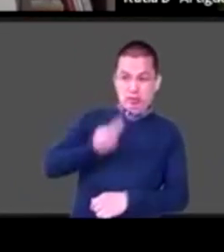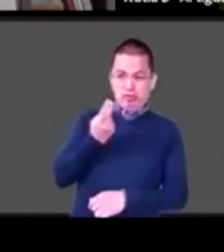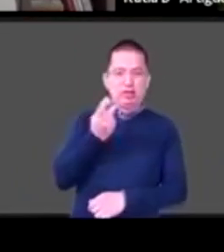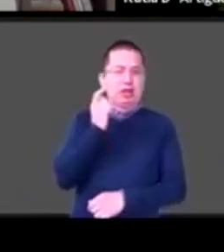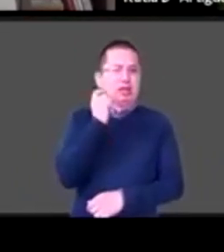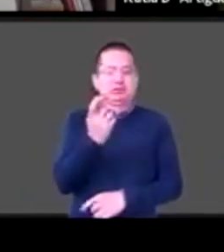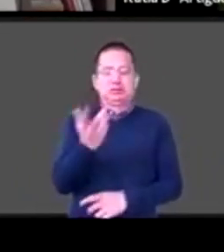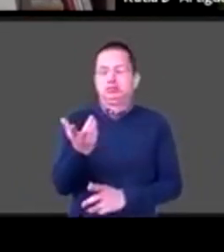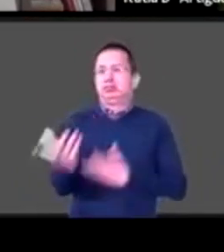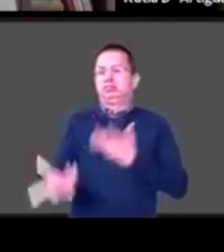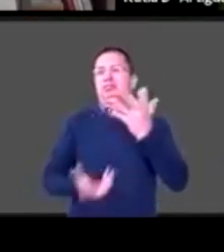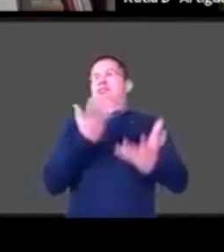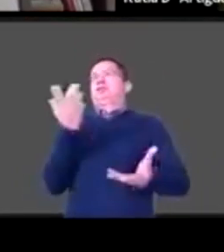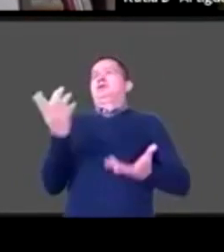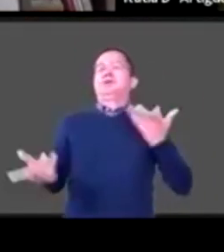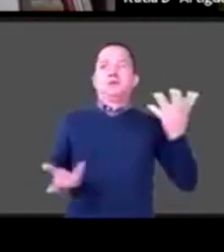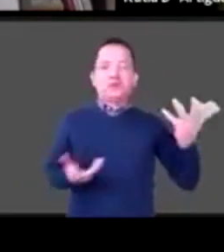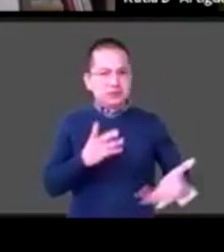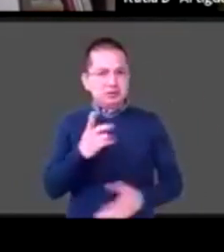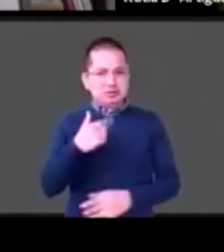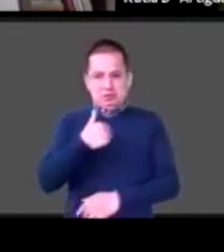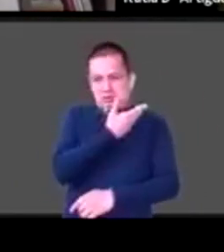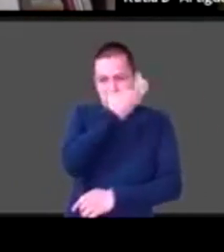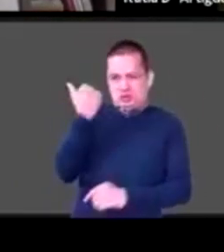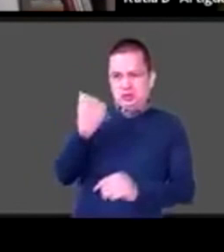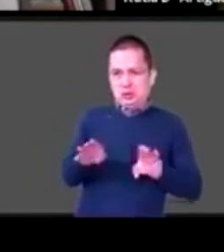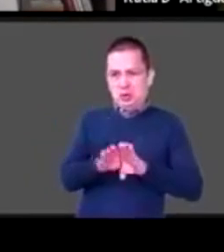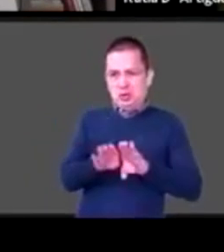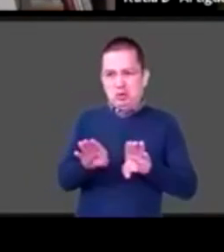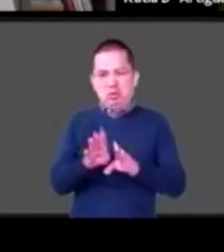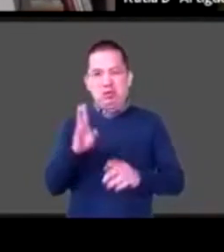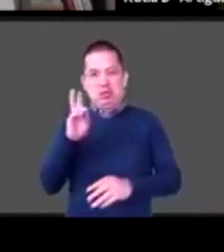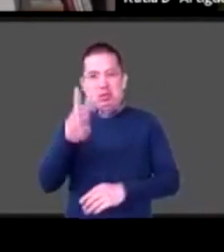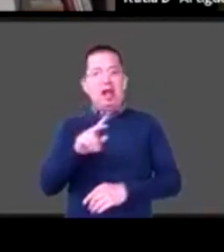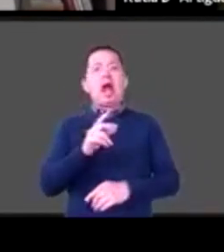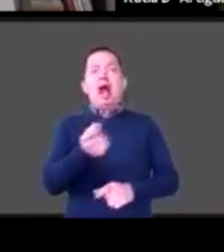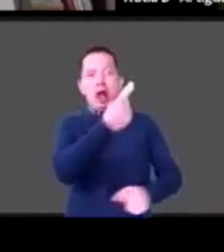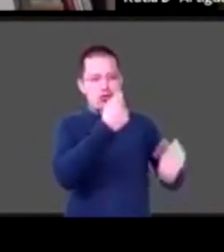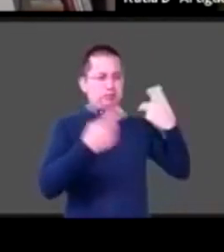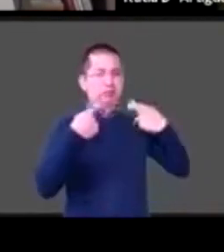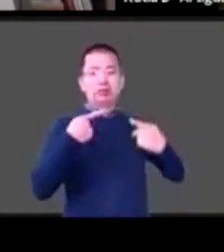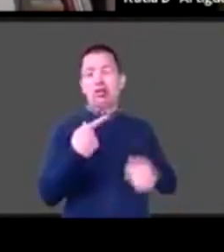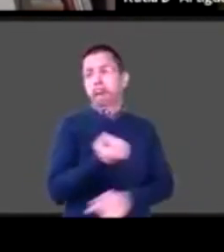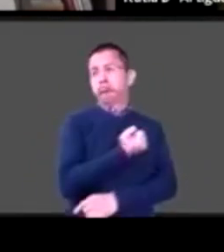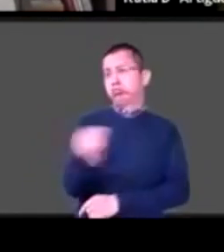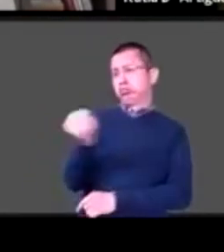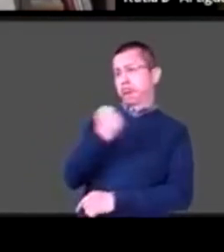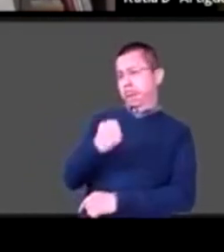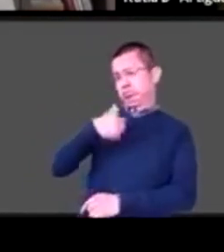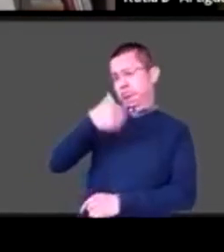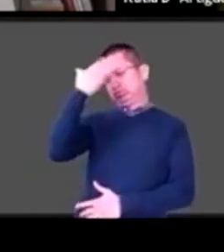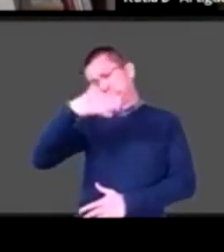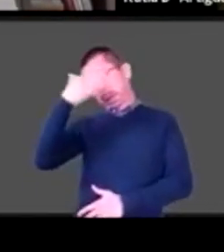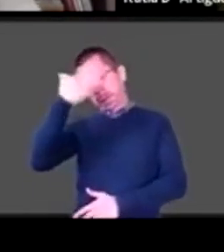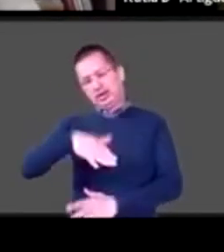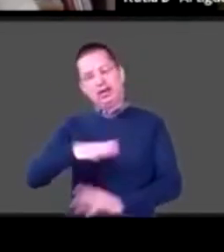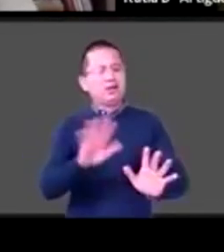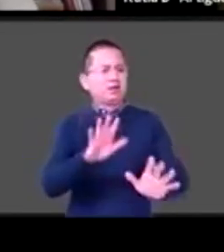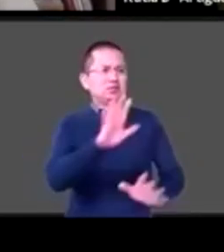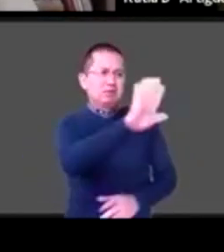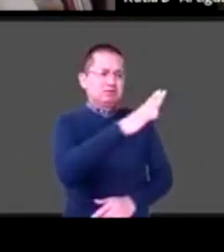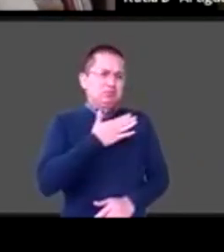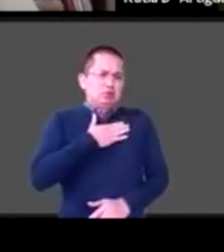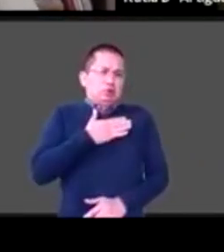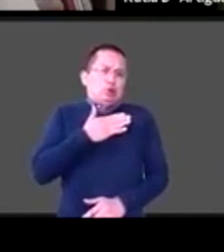gente que le sale lo estadista y yo no soy así pero vaya este a me gustaría más contestártelo a nivel